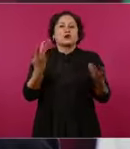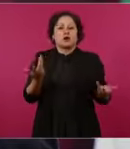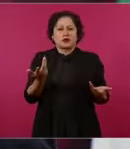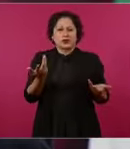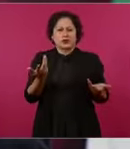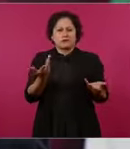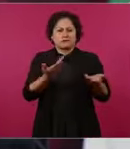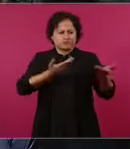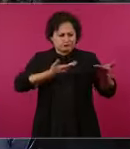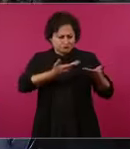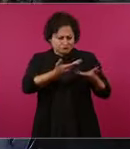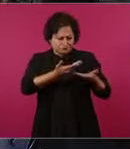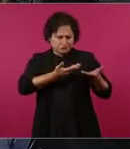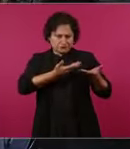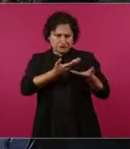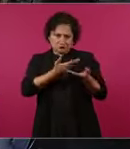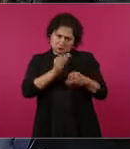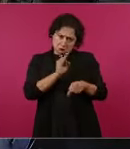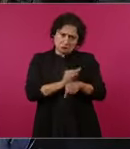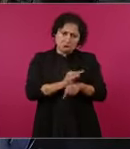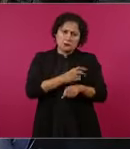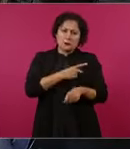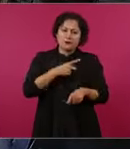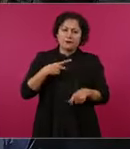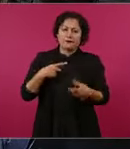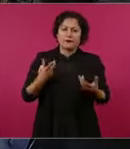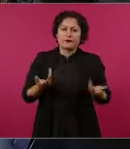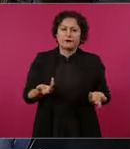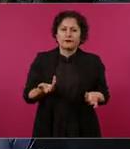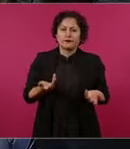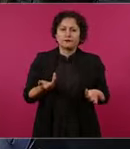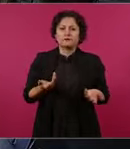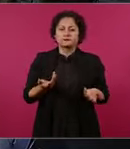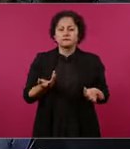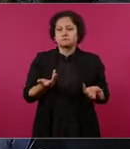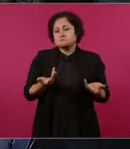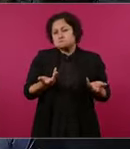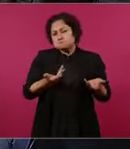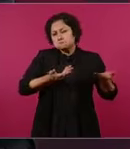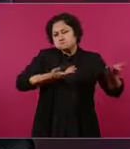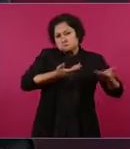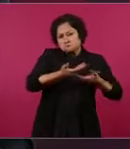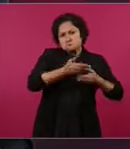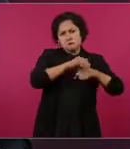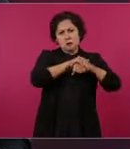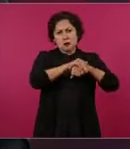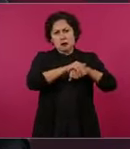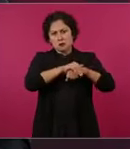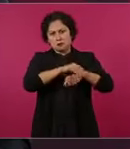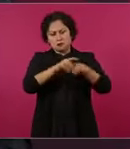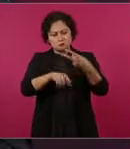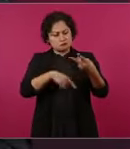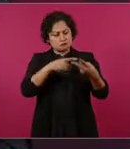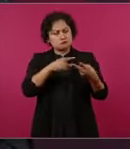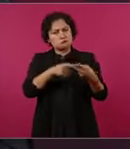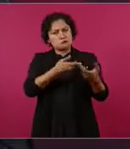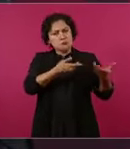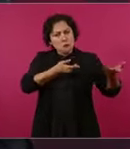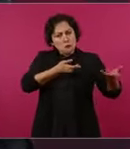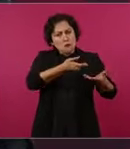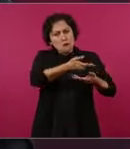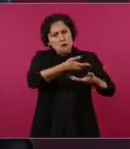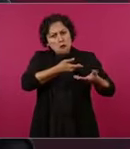relación que llevamos a cabo, una relación de amistad, de socios